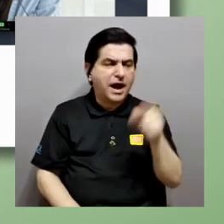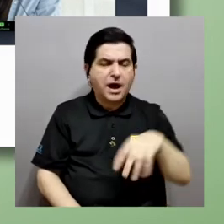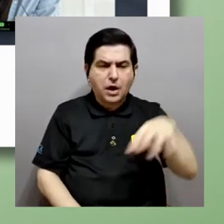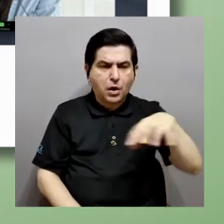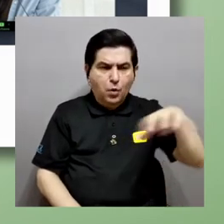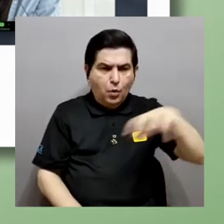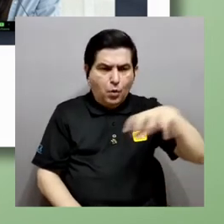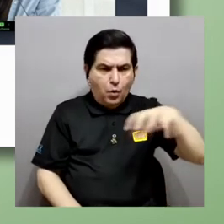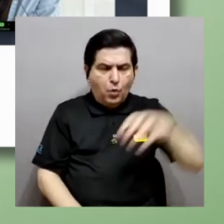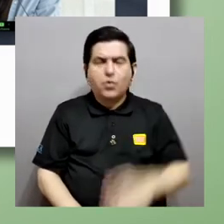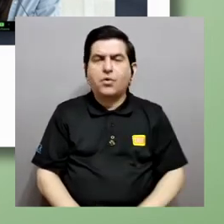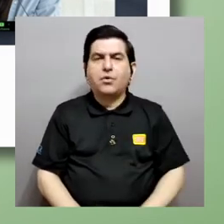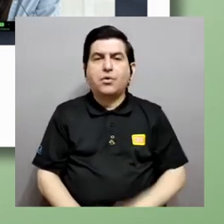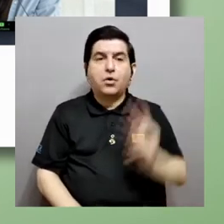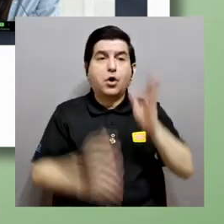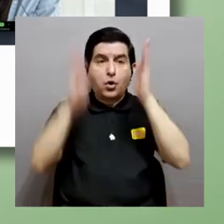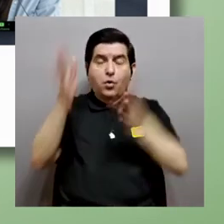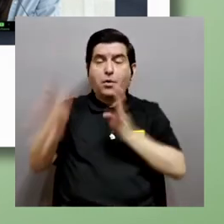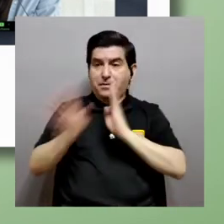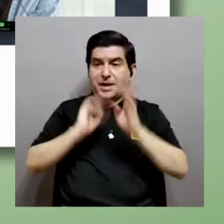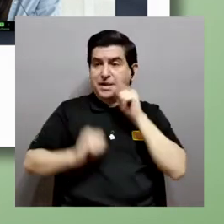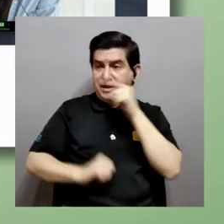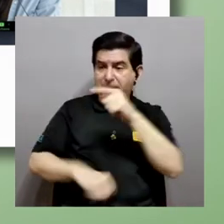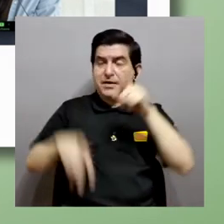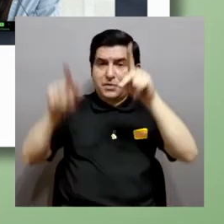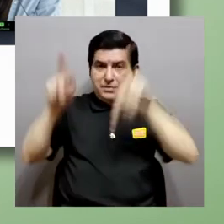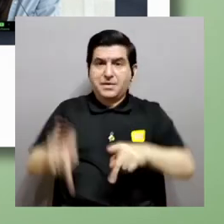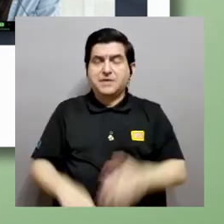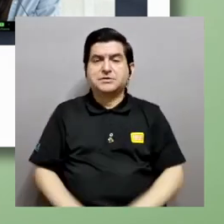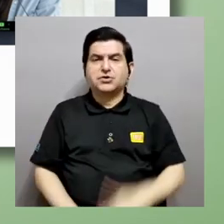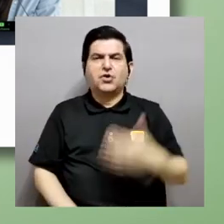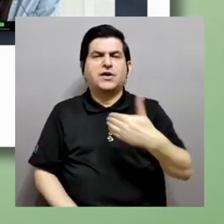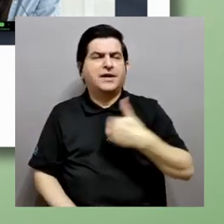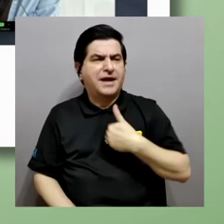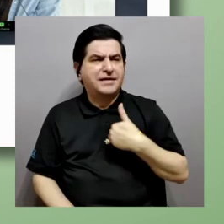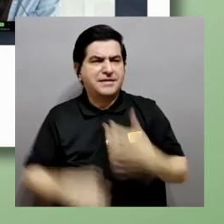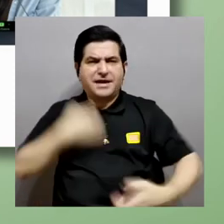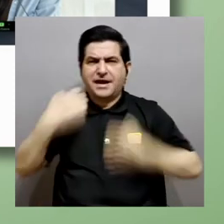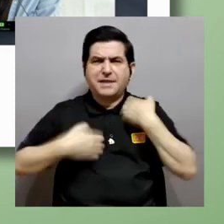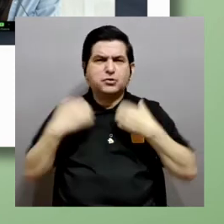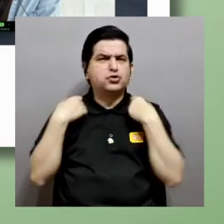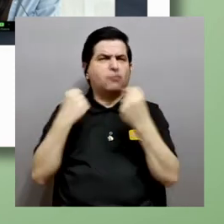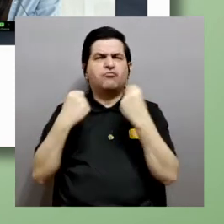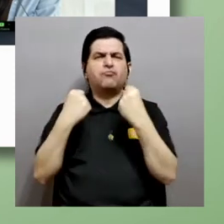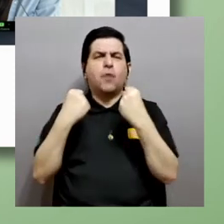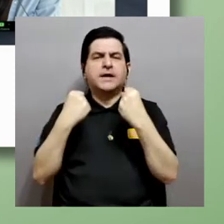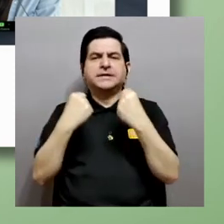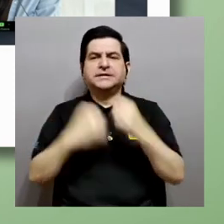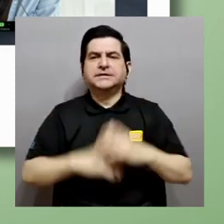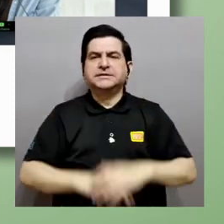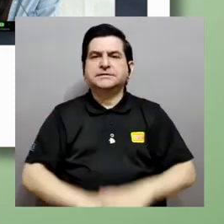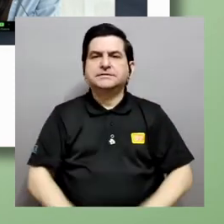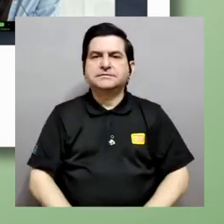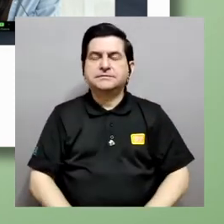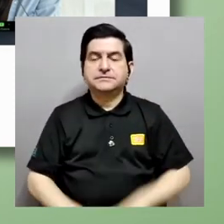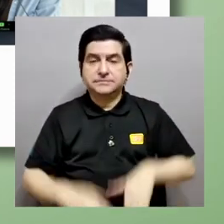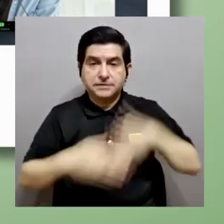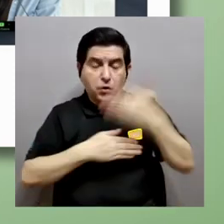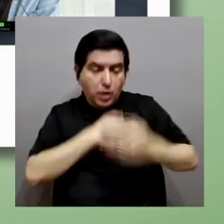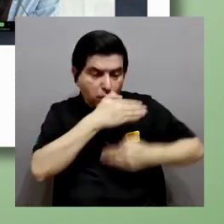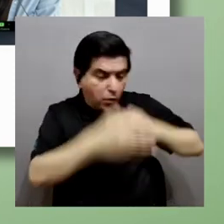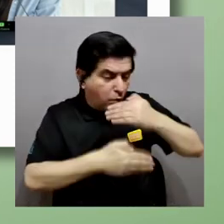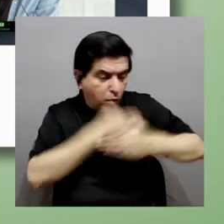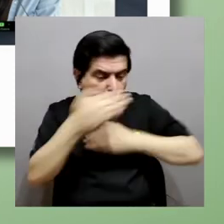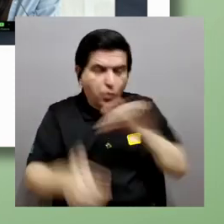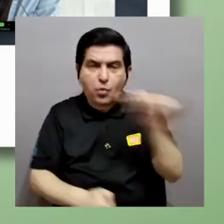cuando el compañero con el que están conversando experimenta una emoción muy fuerte y luego